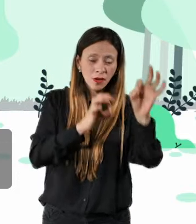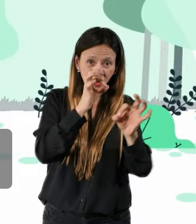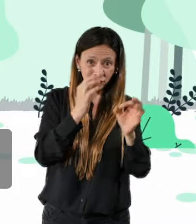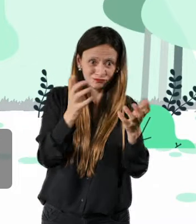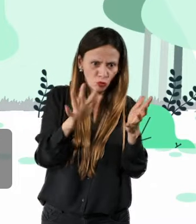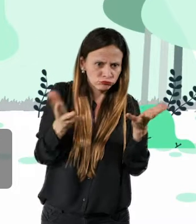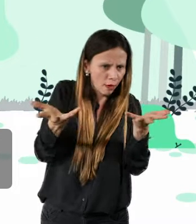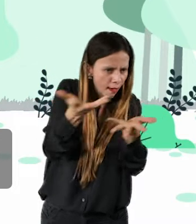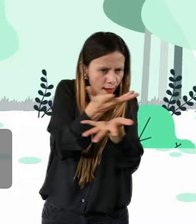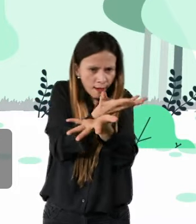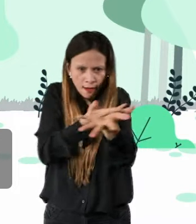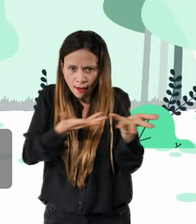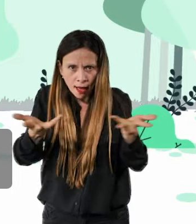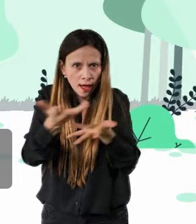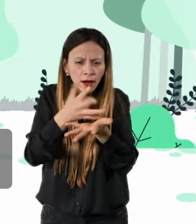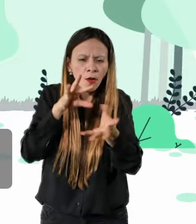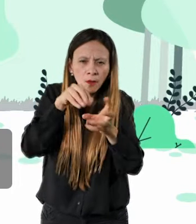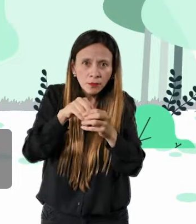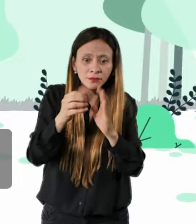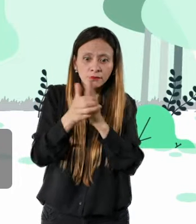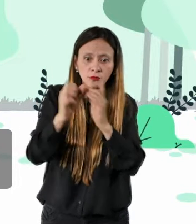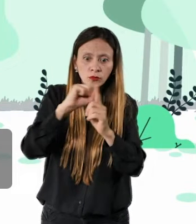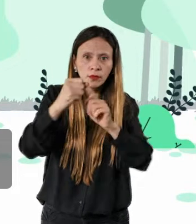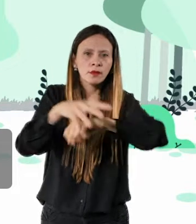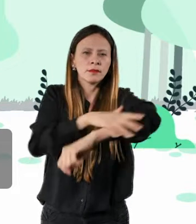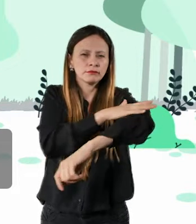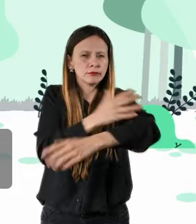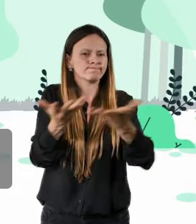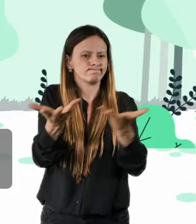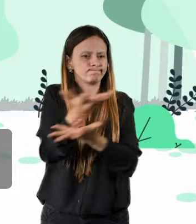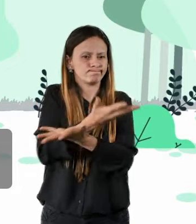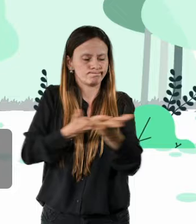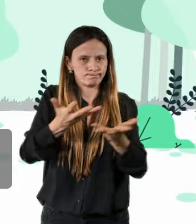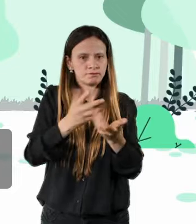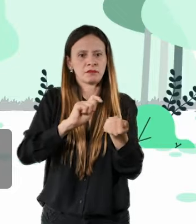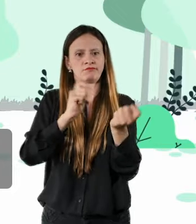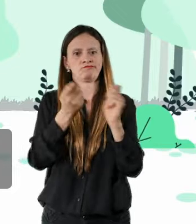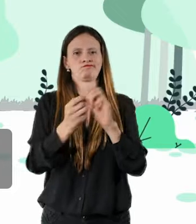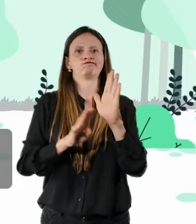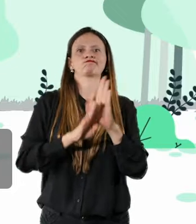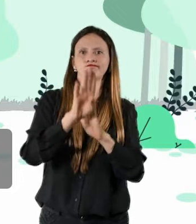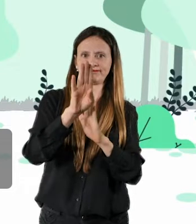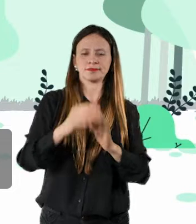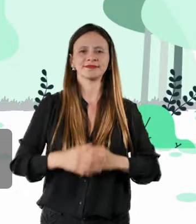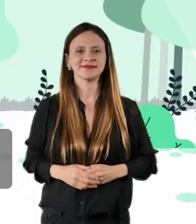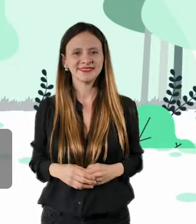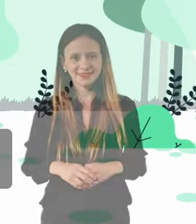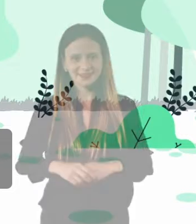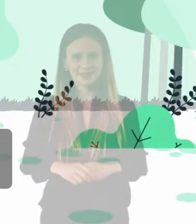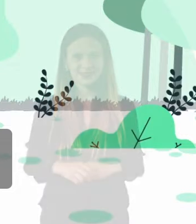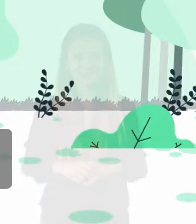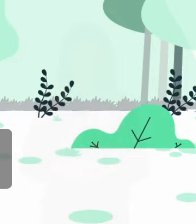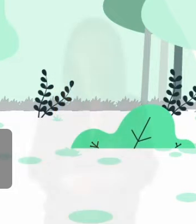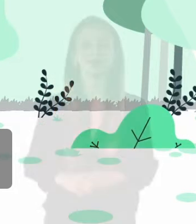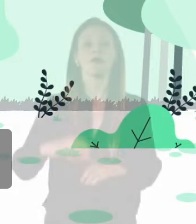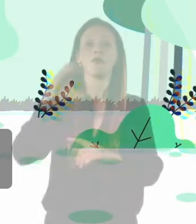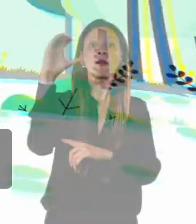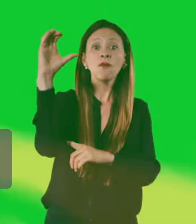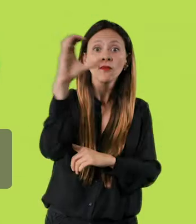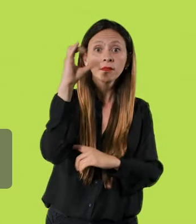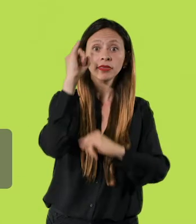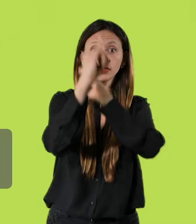importante es que tú como madre, padre o cuidador, puedes apoyar el desarrollo de las habilidades socioemocionales desde casa.